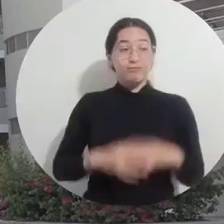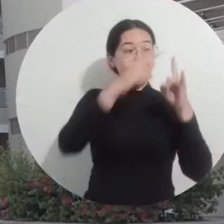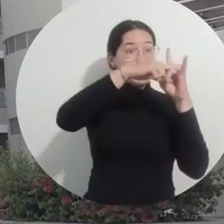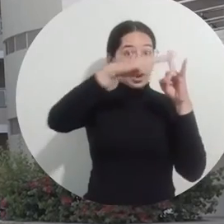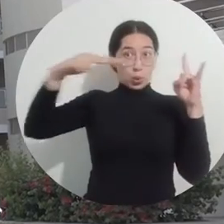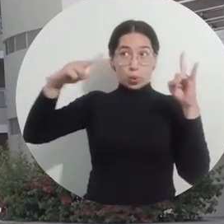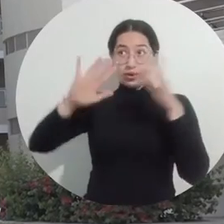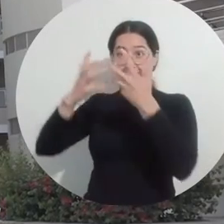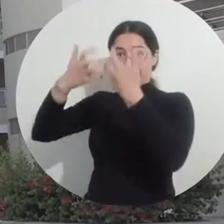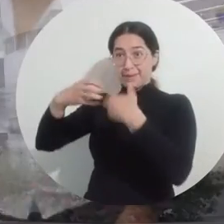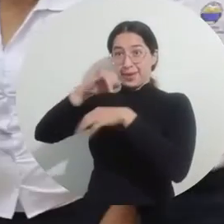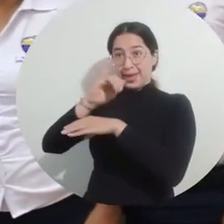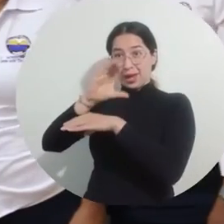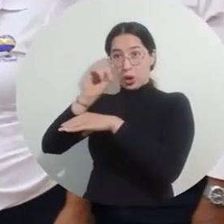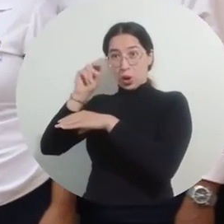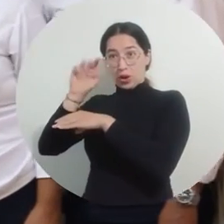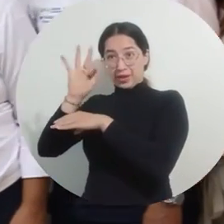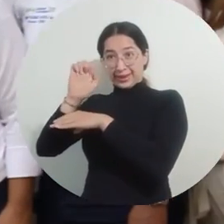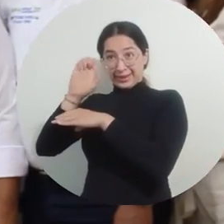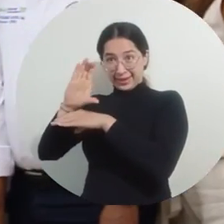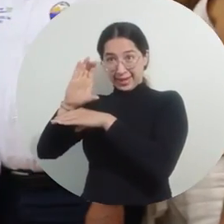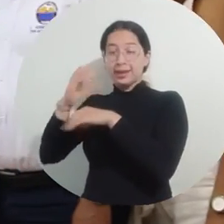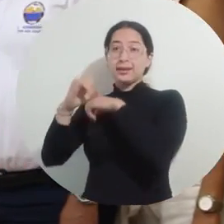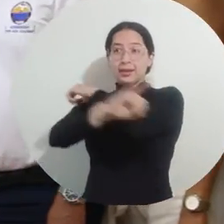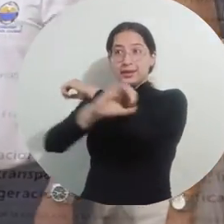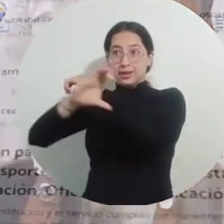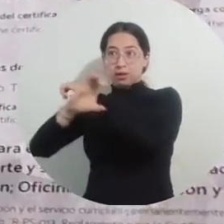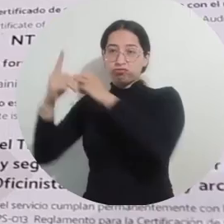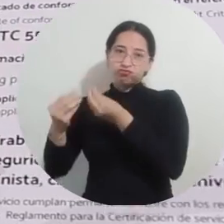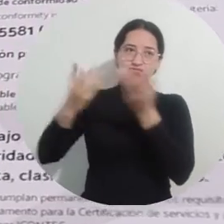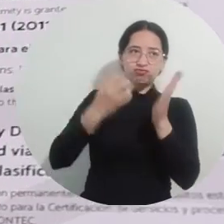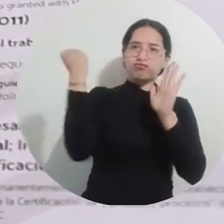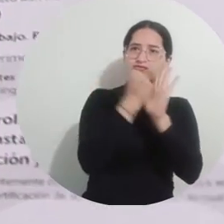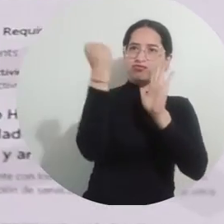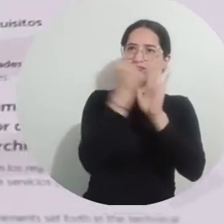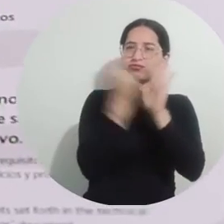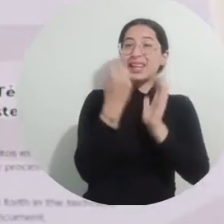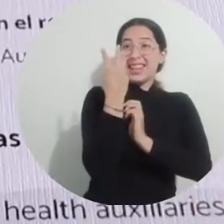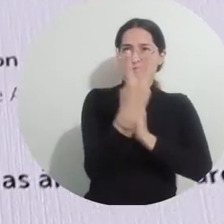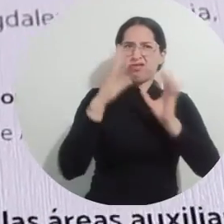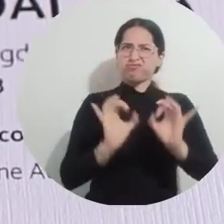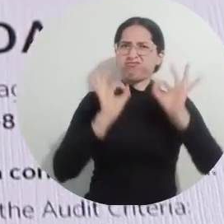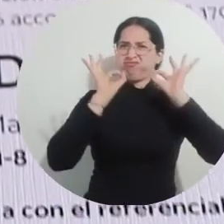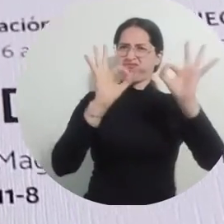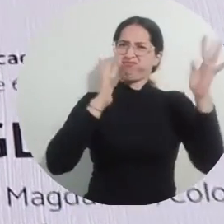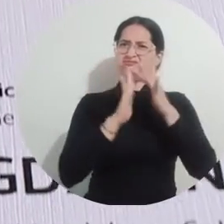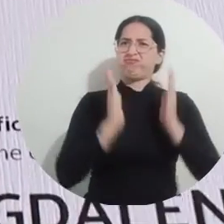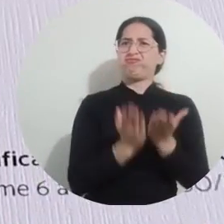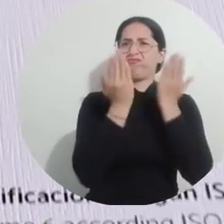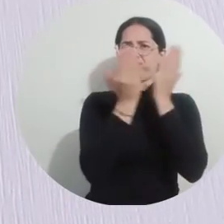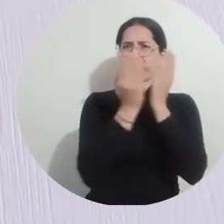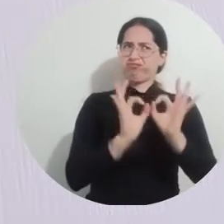La Universidad del Magdalena obtuvo tres nuevas certificaciones de calidad expedidas por el Instituto Colombiano de Normas Técnicas y